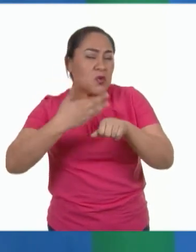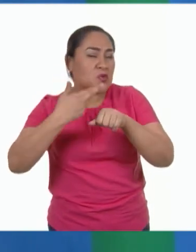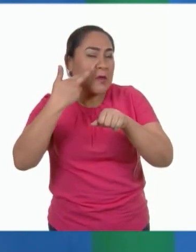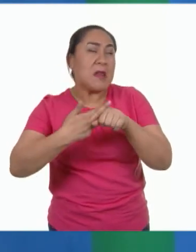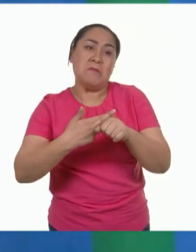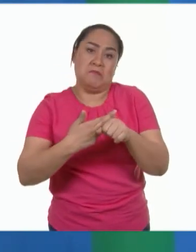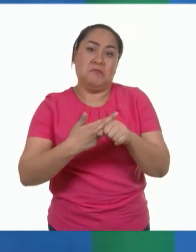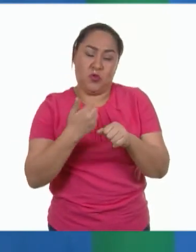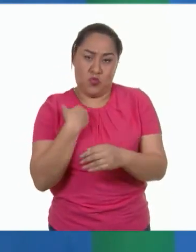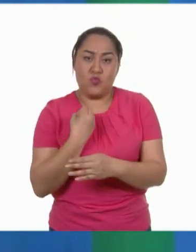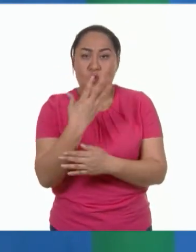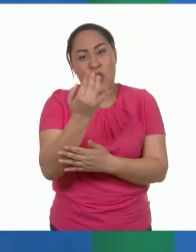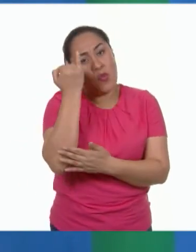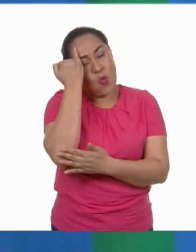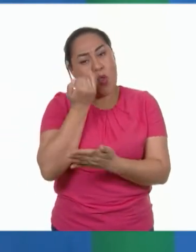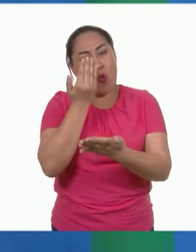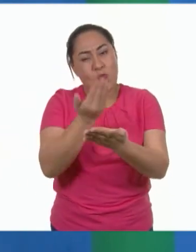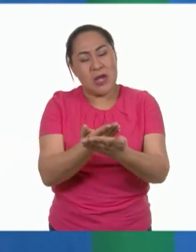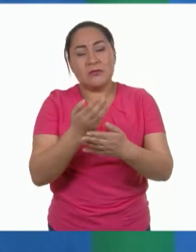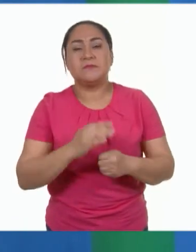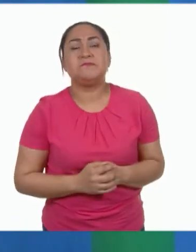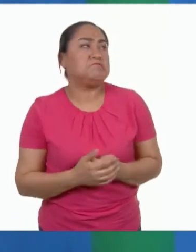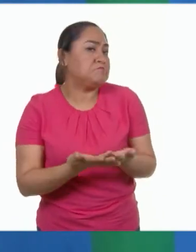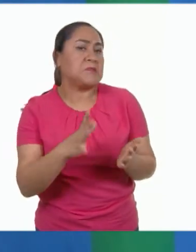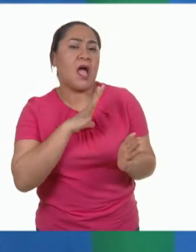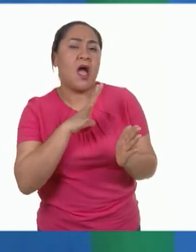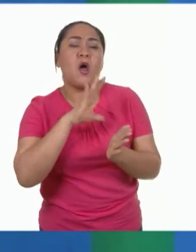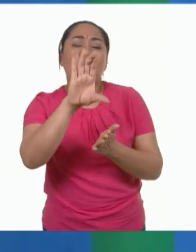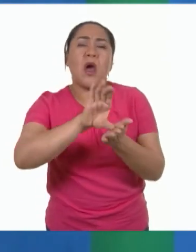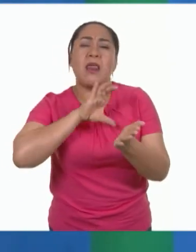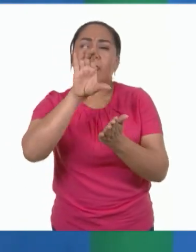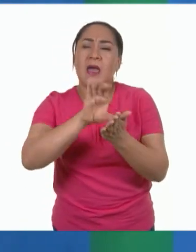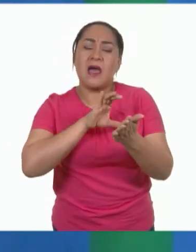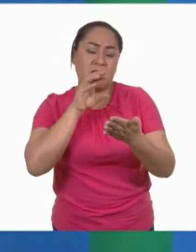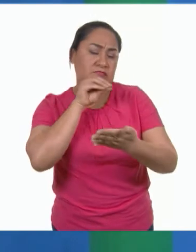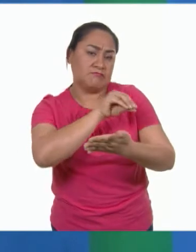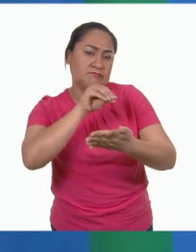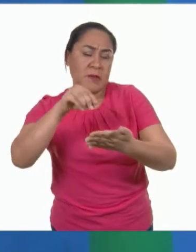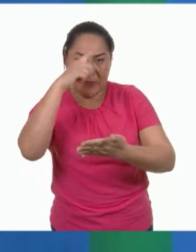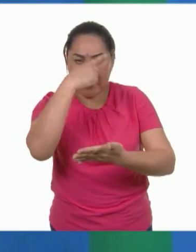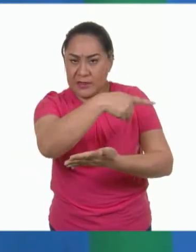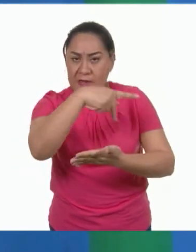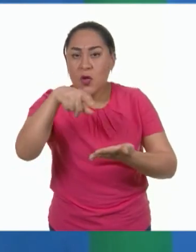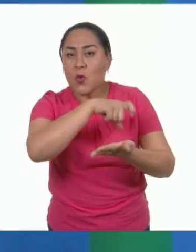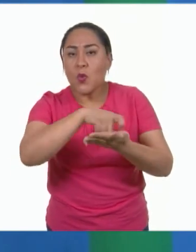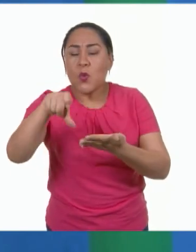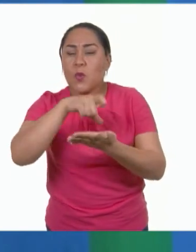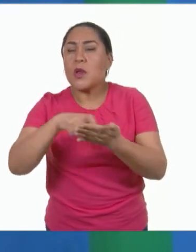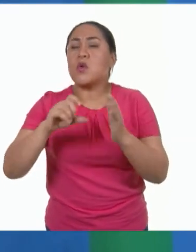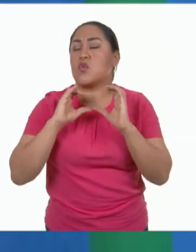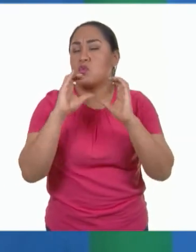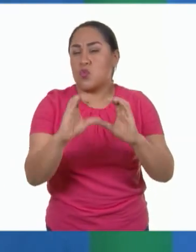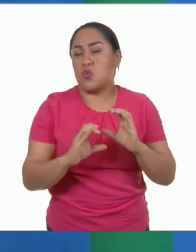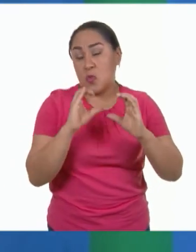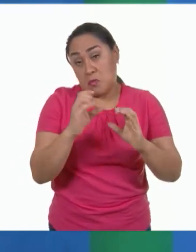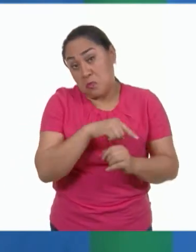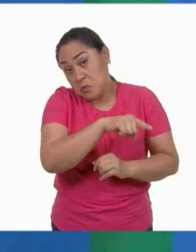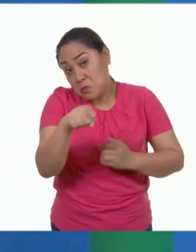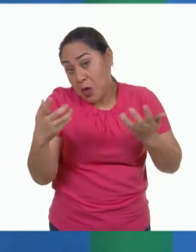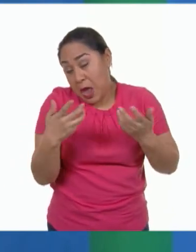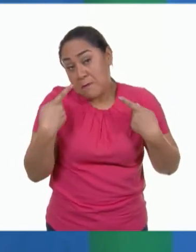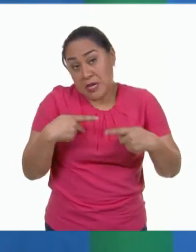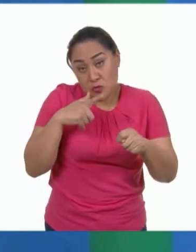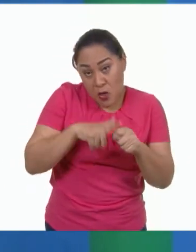propuesta. Se trata de un calendario de consumo sustentable que podemos llevar a cabo de manera personal